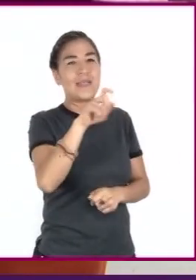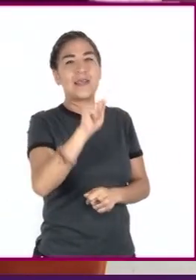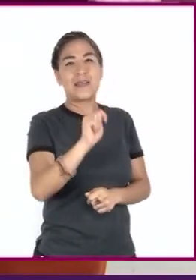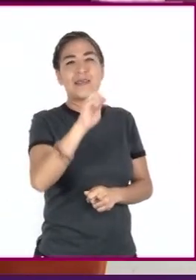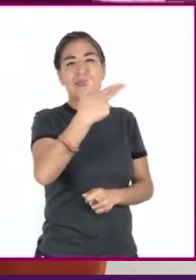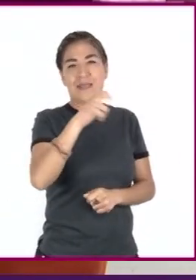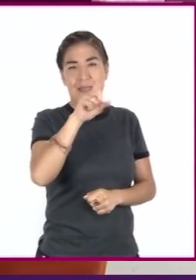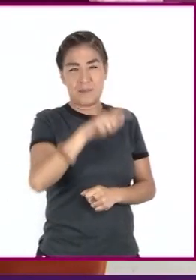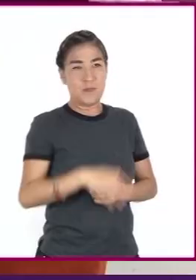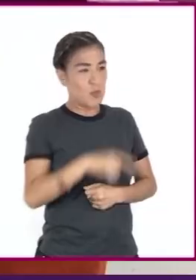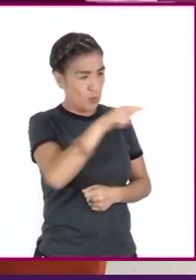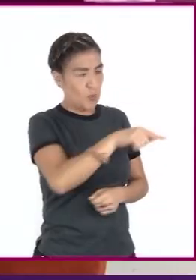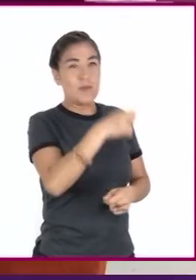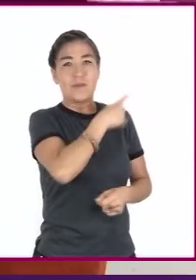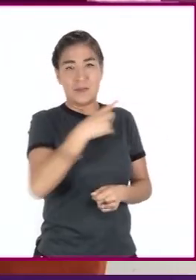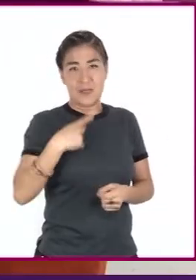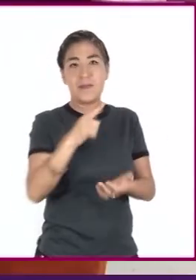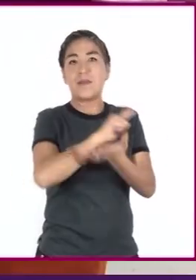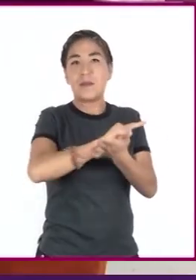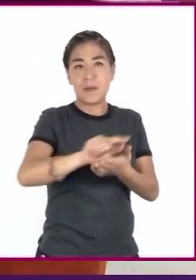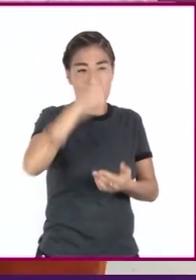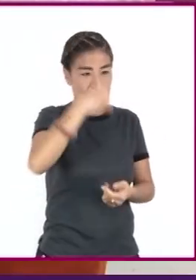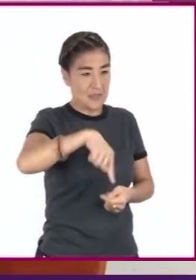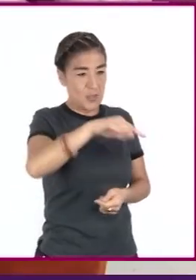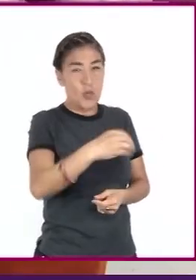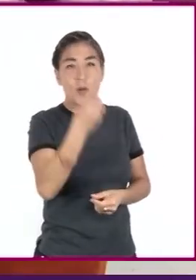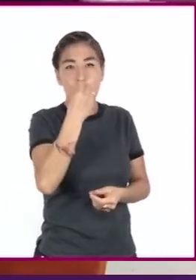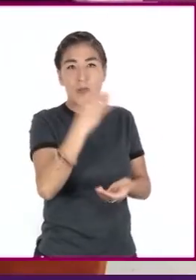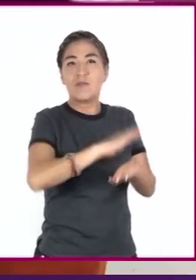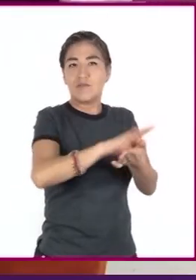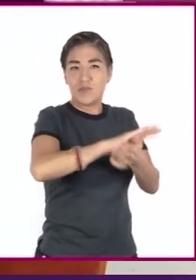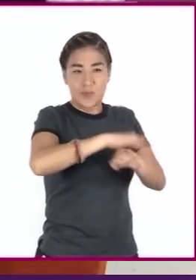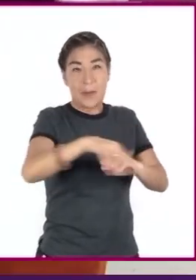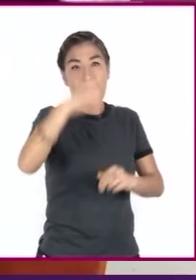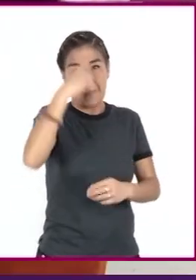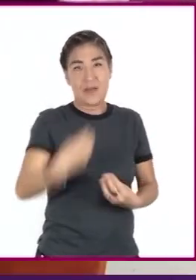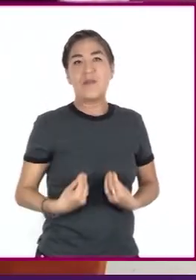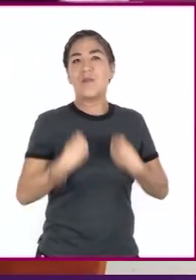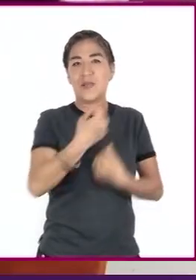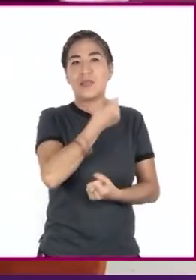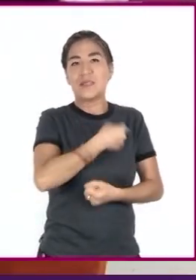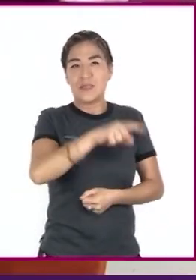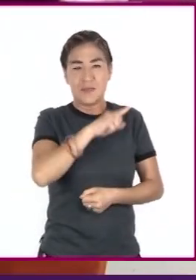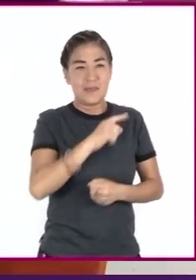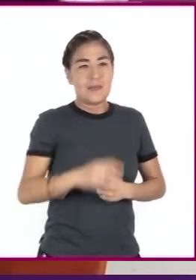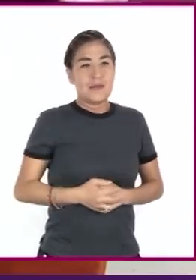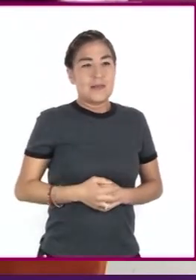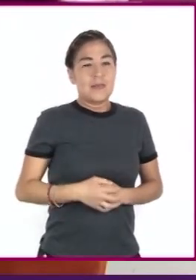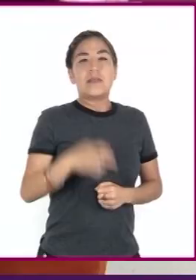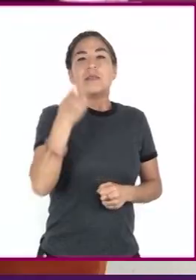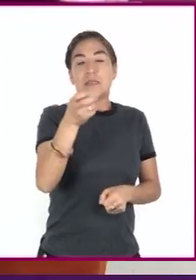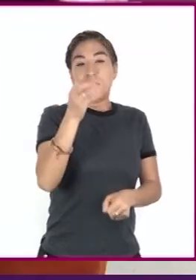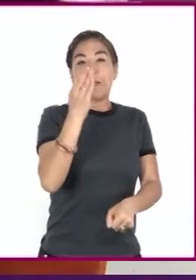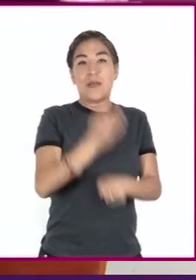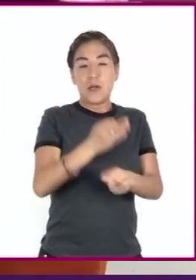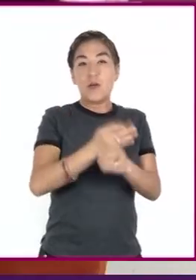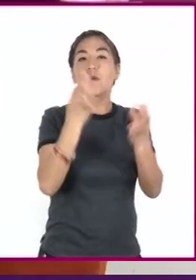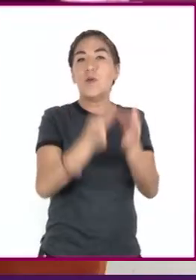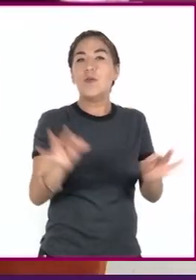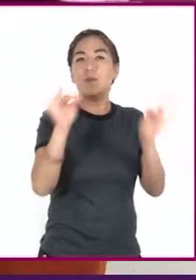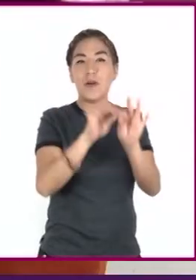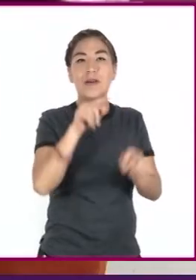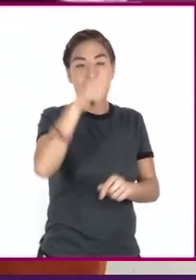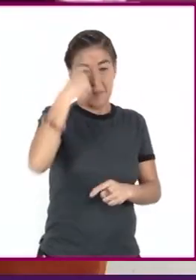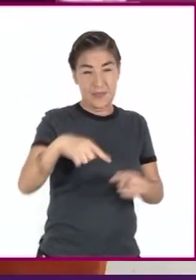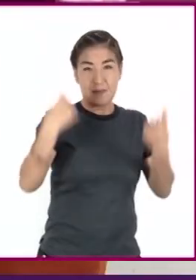¿verdad que es importante la higiene en los alimentos para tener una vida saludable? Así como son importantes los